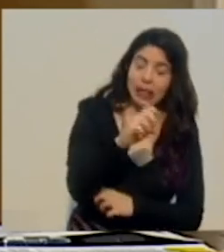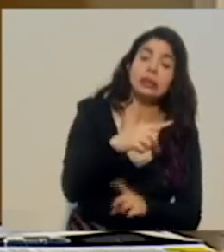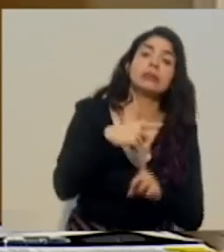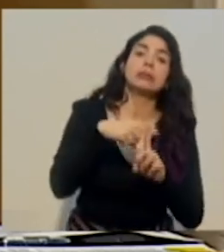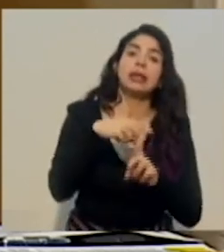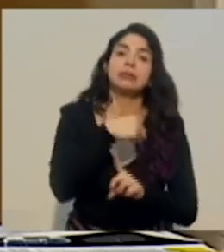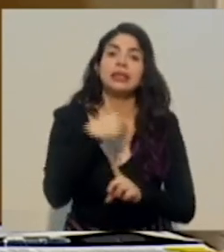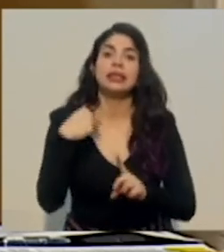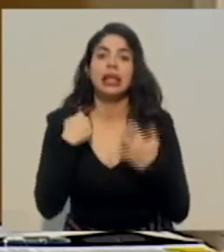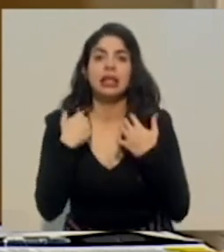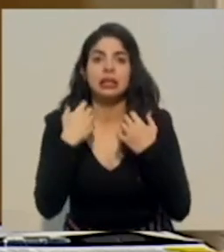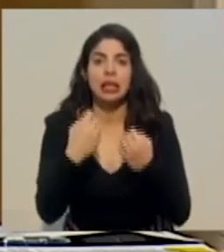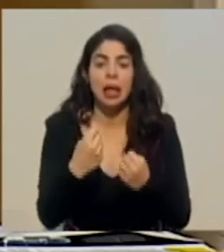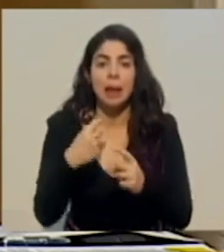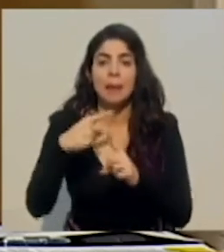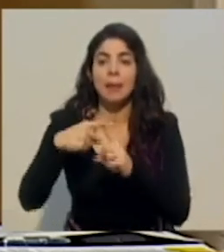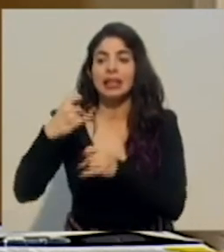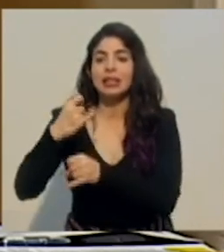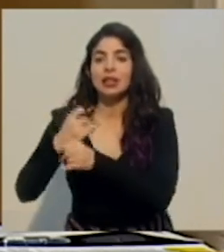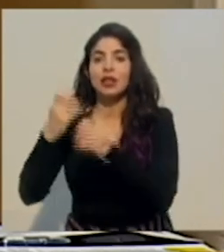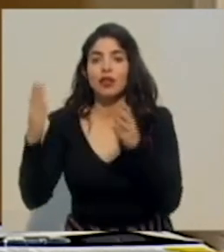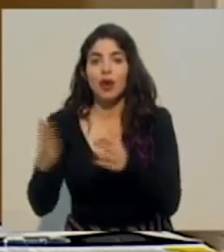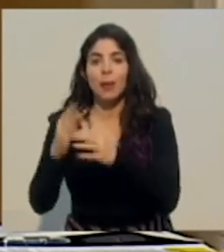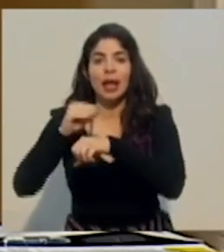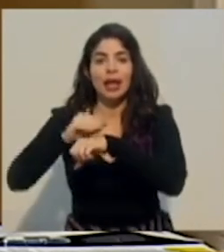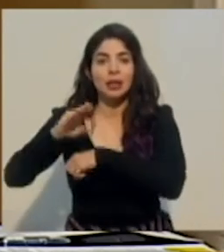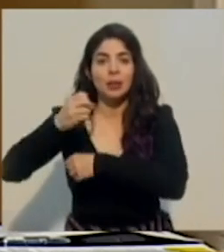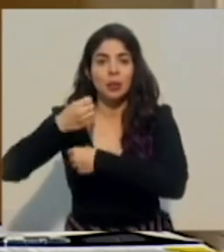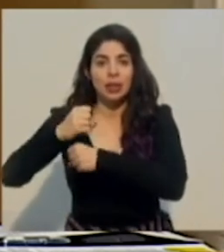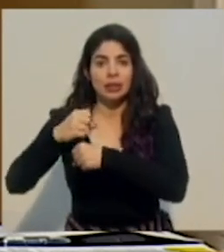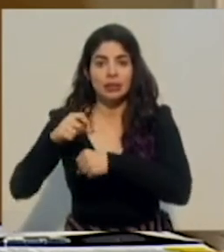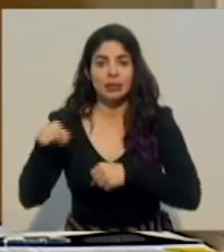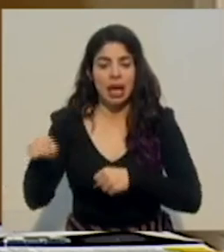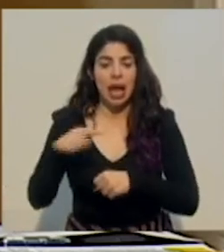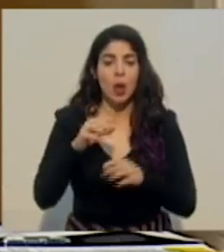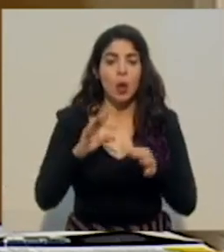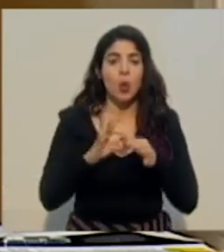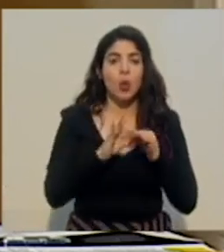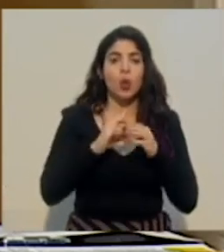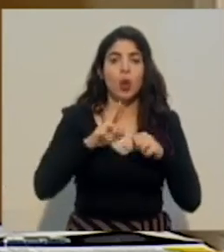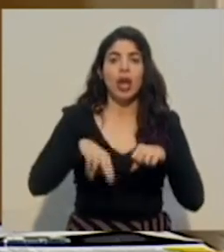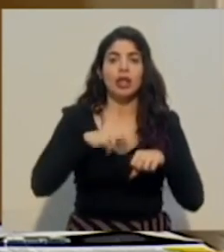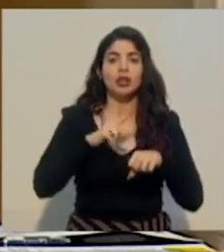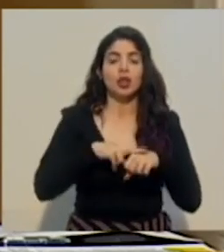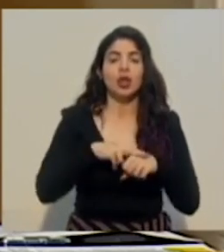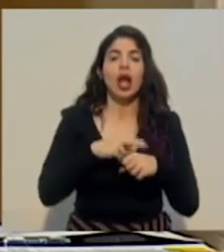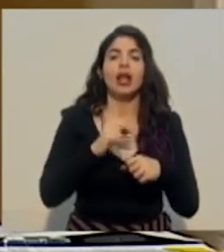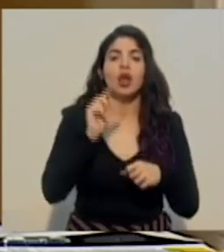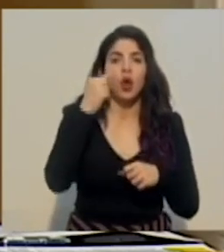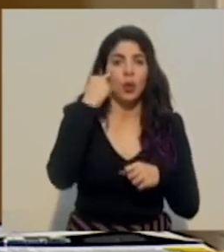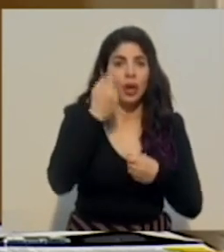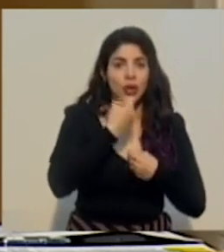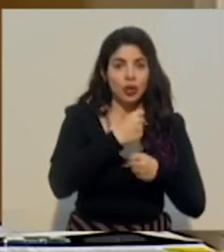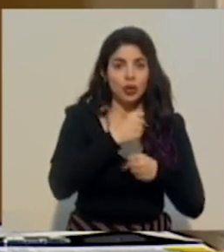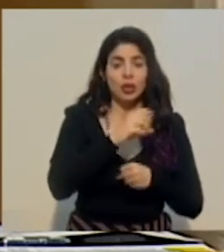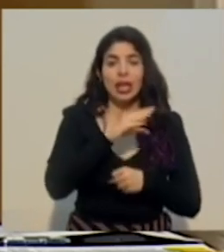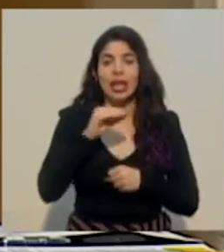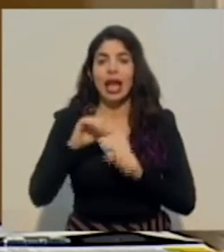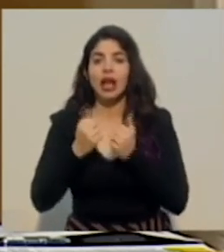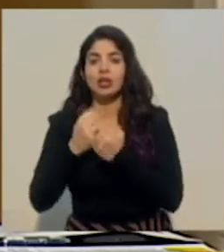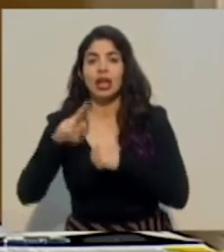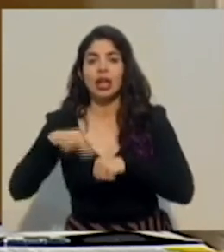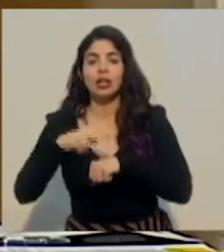Salud, del Instituto de Fomento de Asesoría Municipal, de la Unión Nacional de Gobiernos Locales y de la Asociación Nacional de Alcaldías y Intendencias,